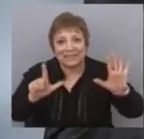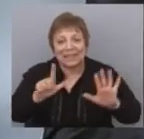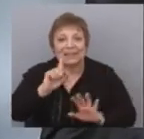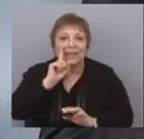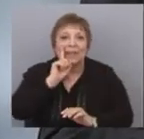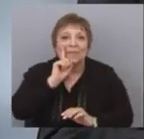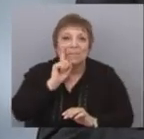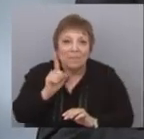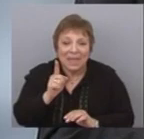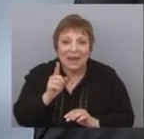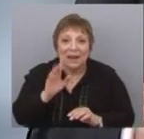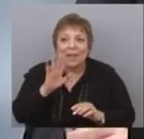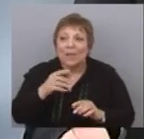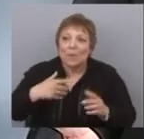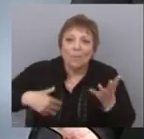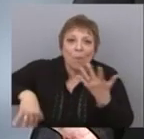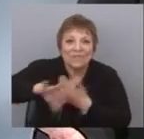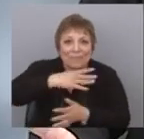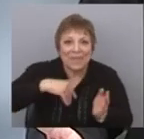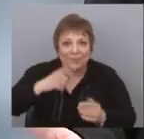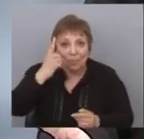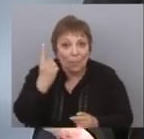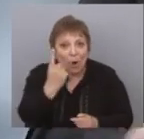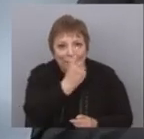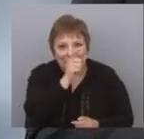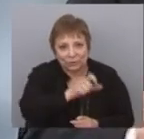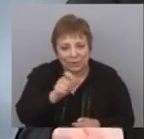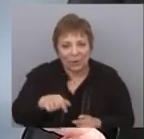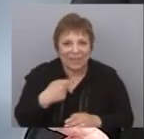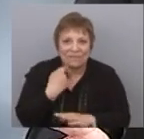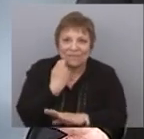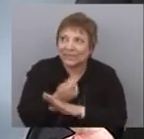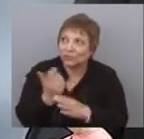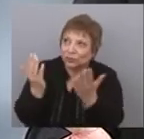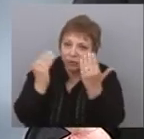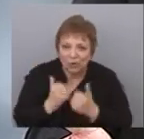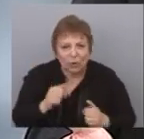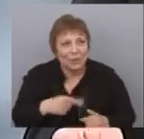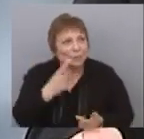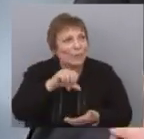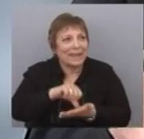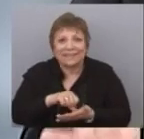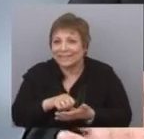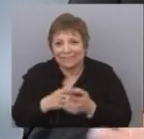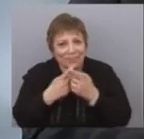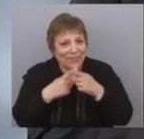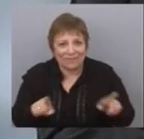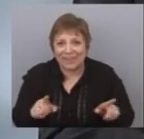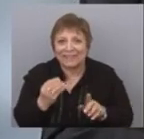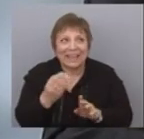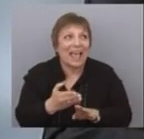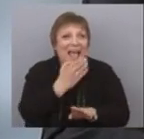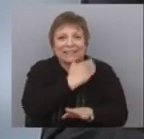Bruto per Cápita, hoy estamos en un país que ha recuperado el grado inversor, estamos en un país completamente distinto. Por lo tanto, para este nuevo